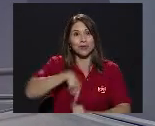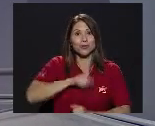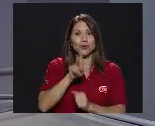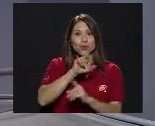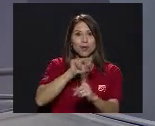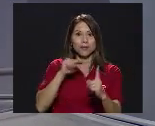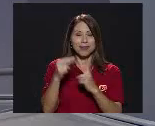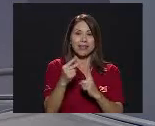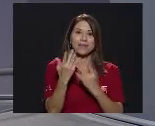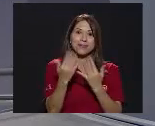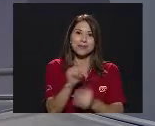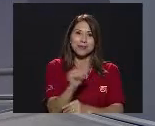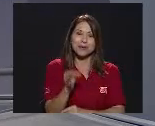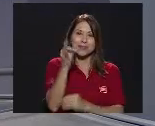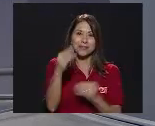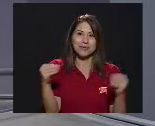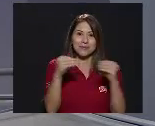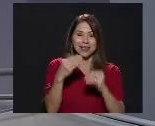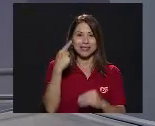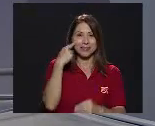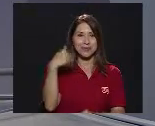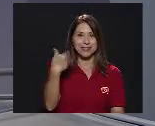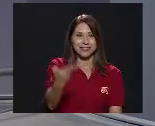esperamos La próxima semana Con más Hasta pronto